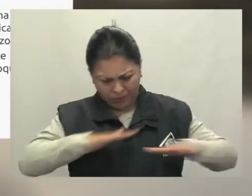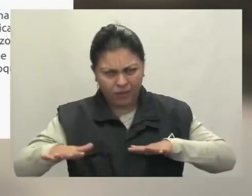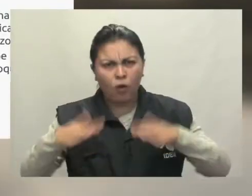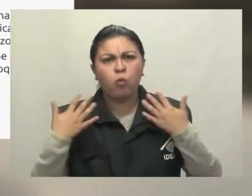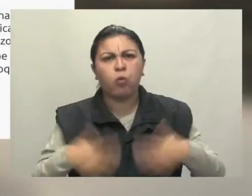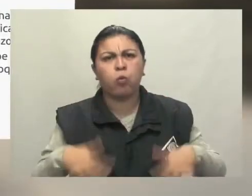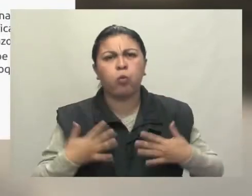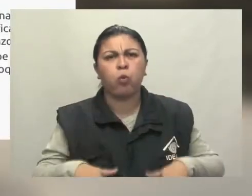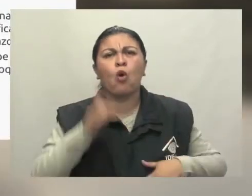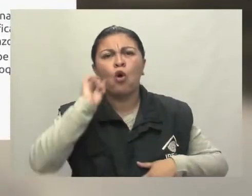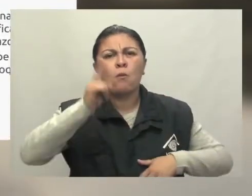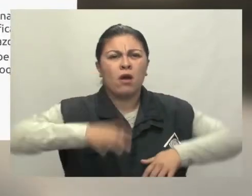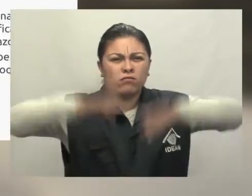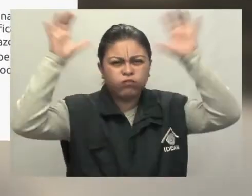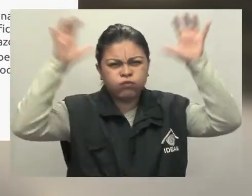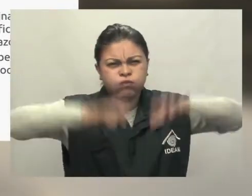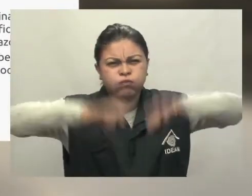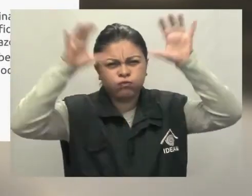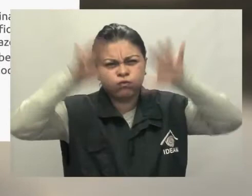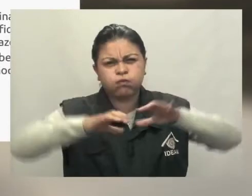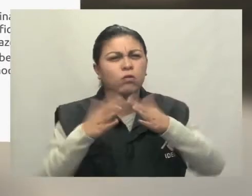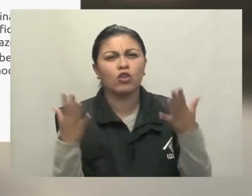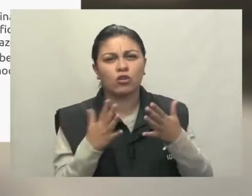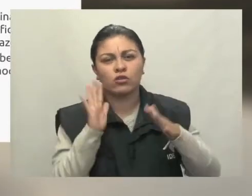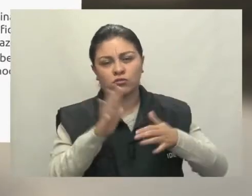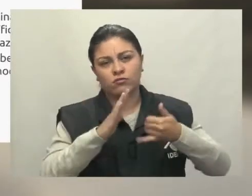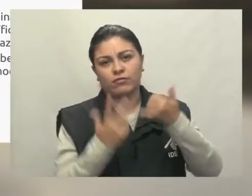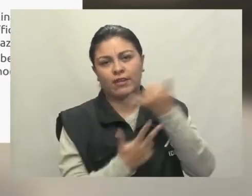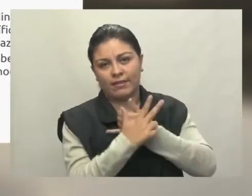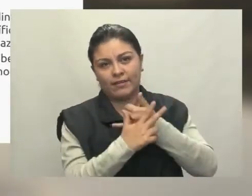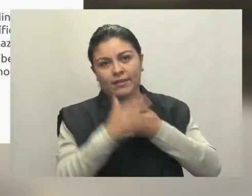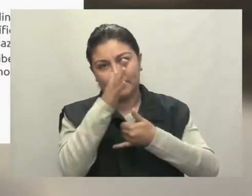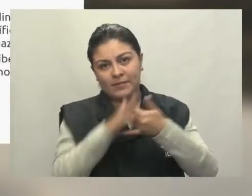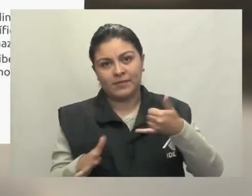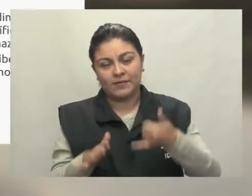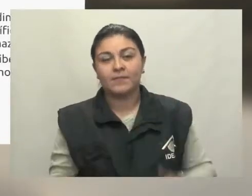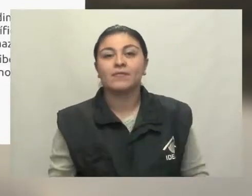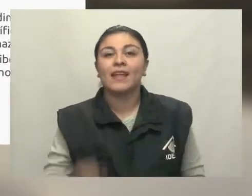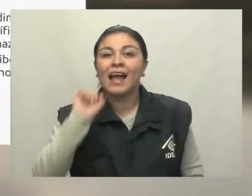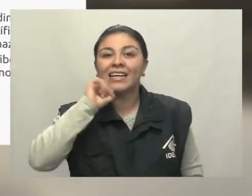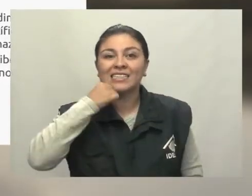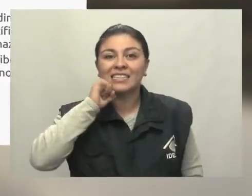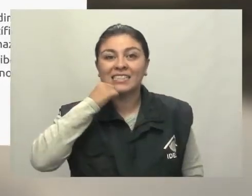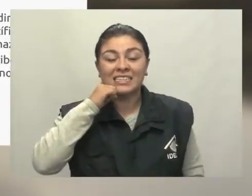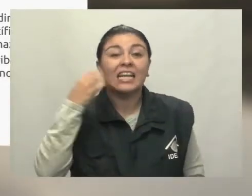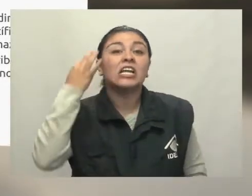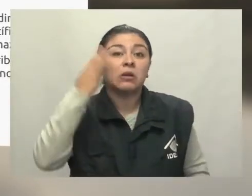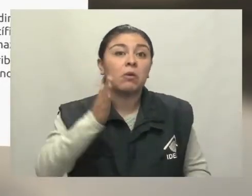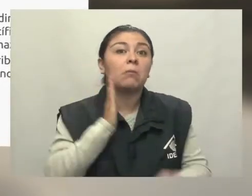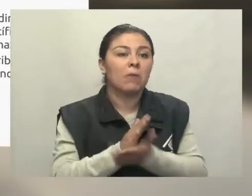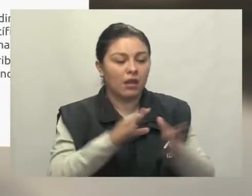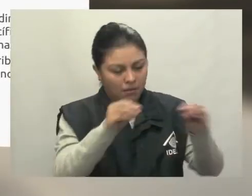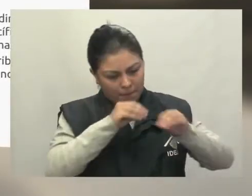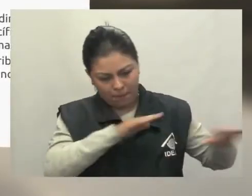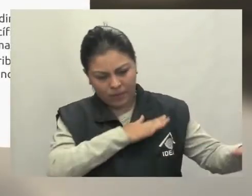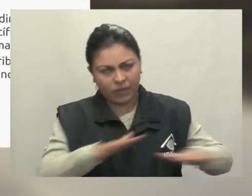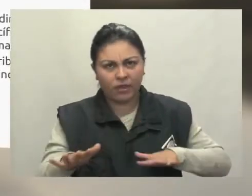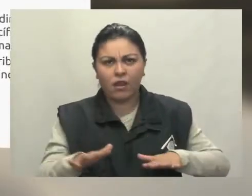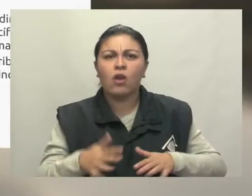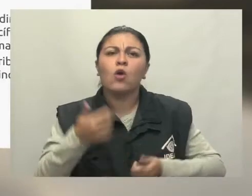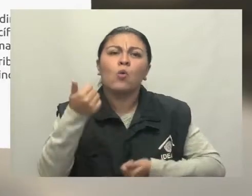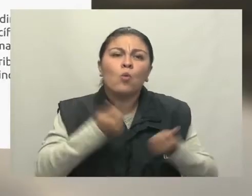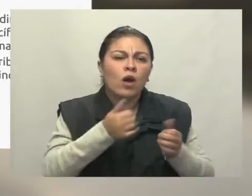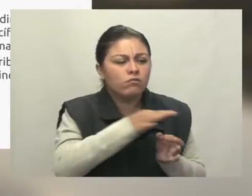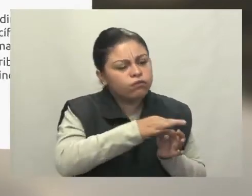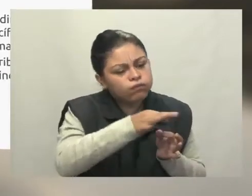ocasionados por las fuertes lluvias en las regiones andina y pacífica. Y alerta naranja por otros posibles deslizamientos de tierra en